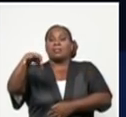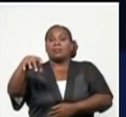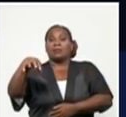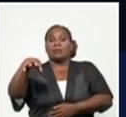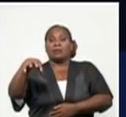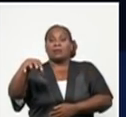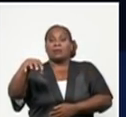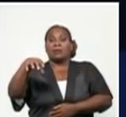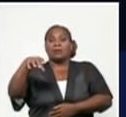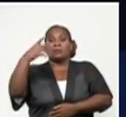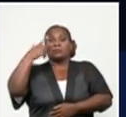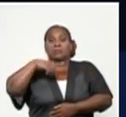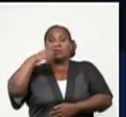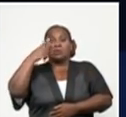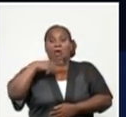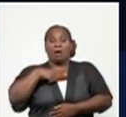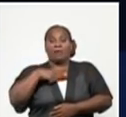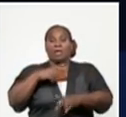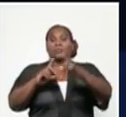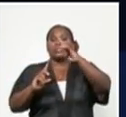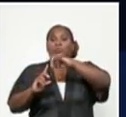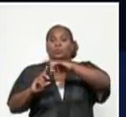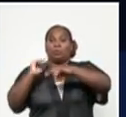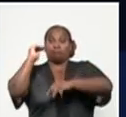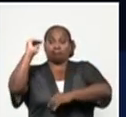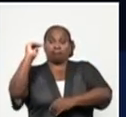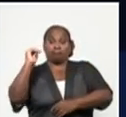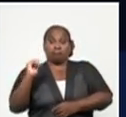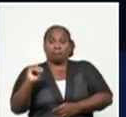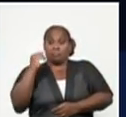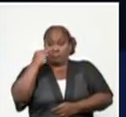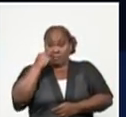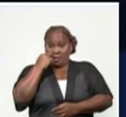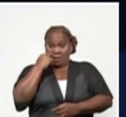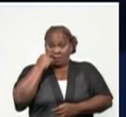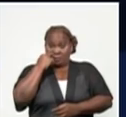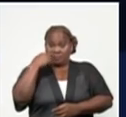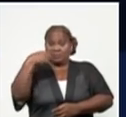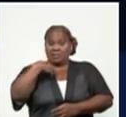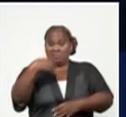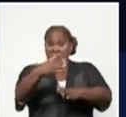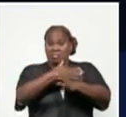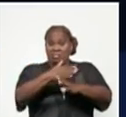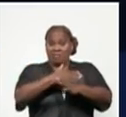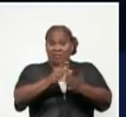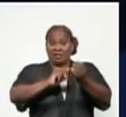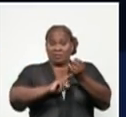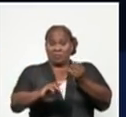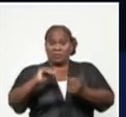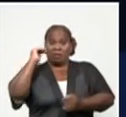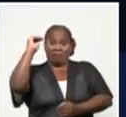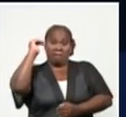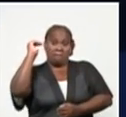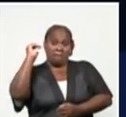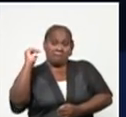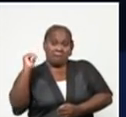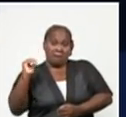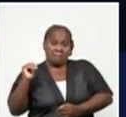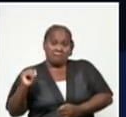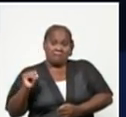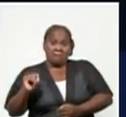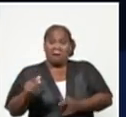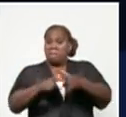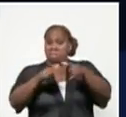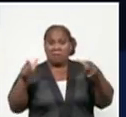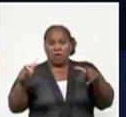Ciego de Ávila y La Tuna. Fíjense cómo tenemos representatividad de prácticamente todo el país, pero por